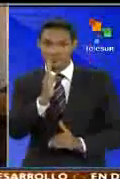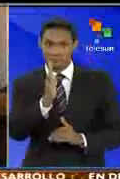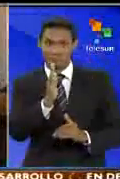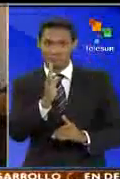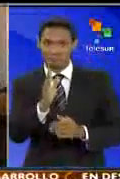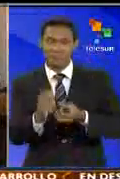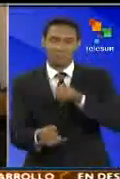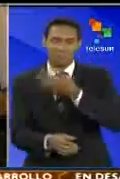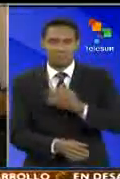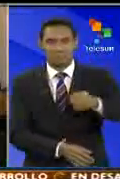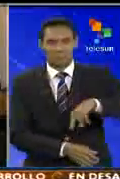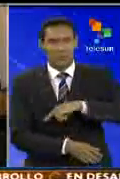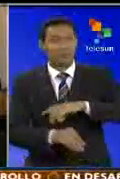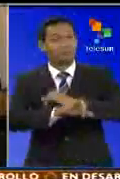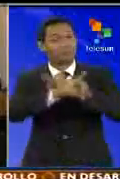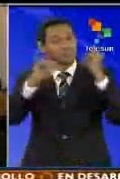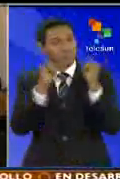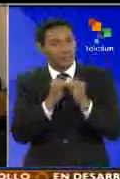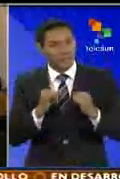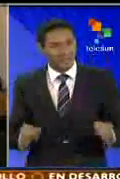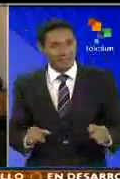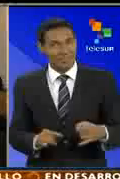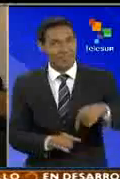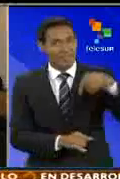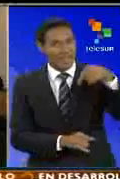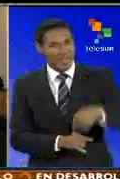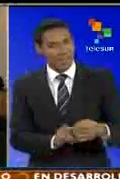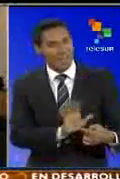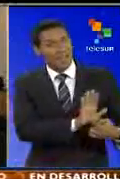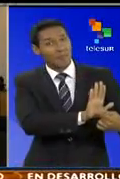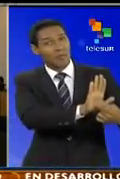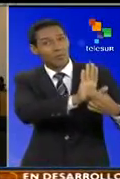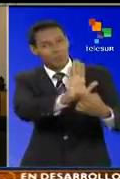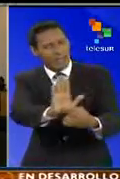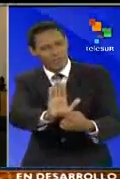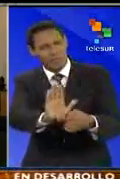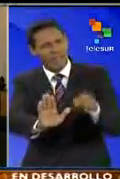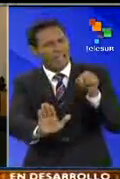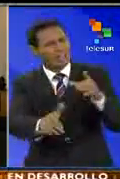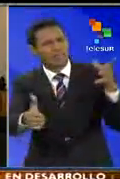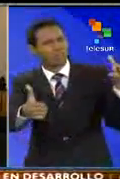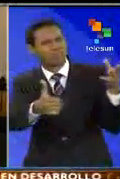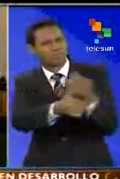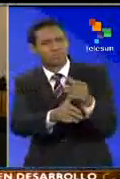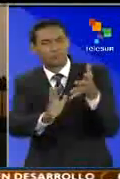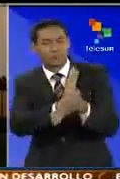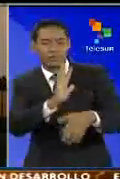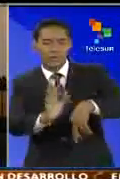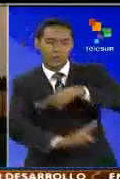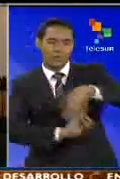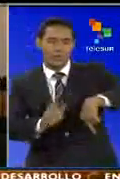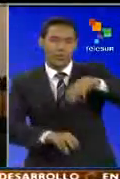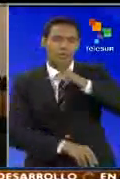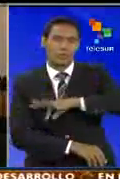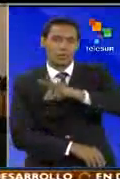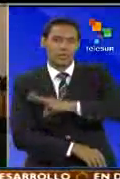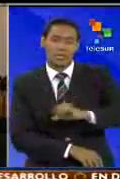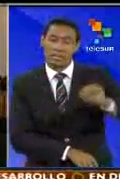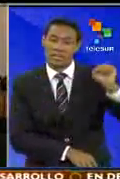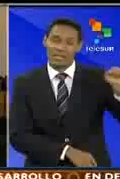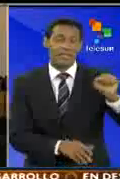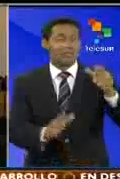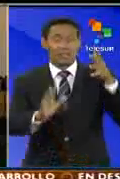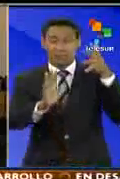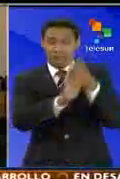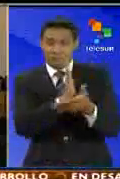bueno, venimos felices, contentos a venir a mostrar nuestros logros en el marco de una revolución socialista y sobre todo en el